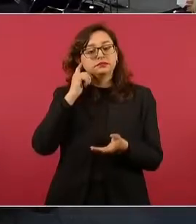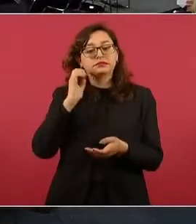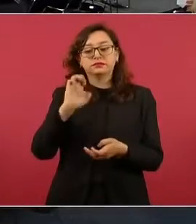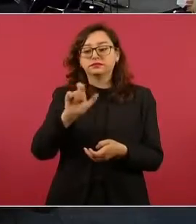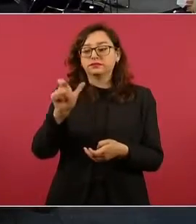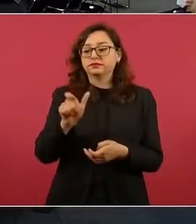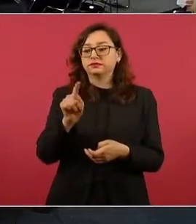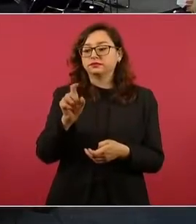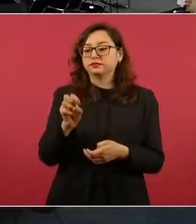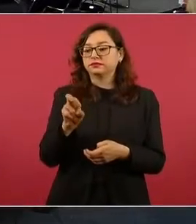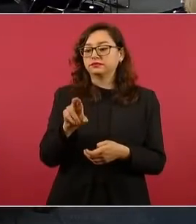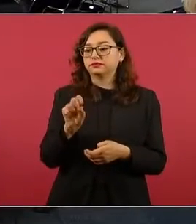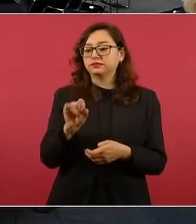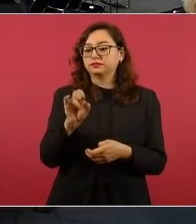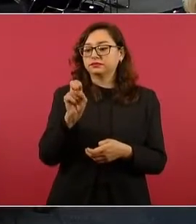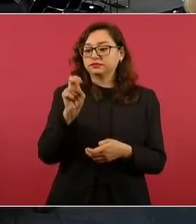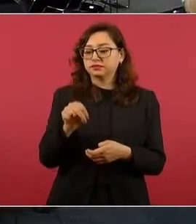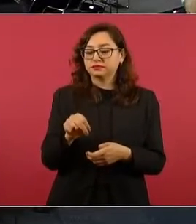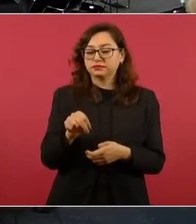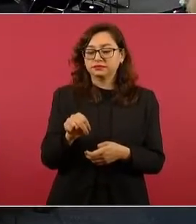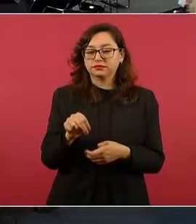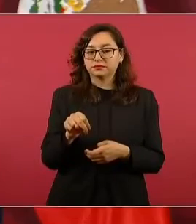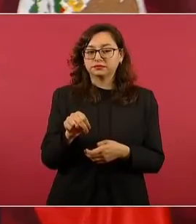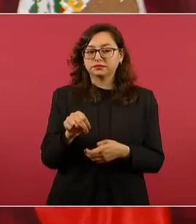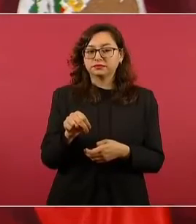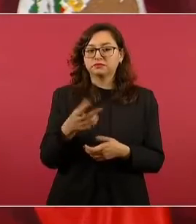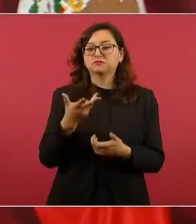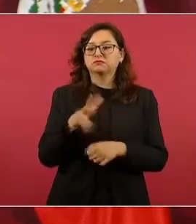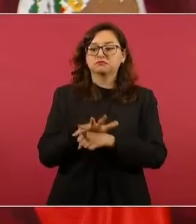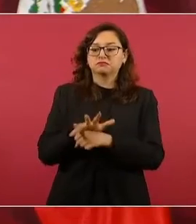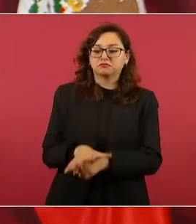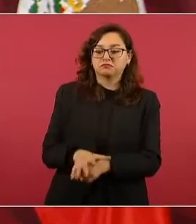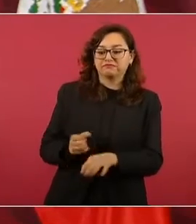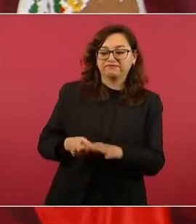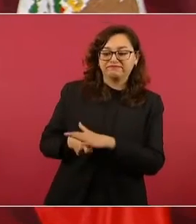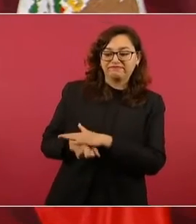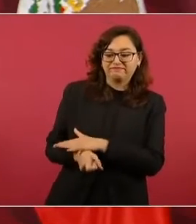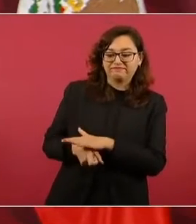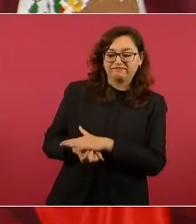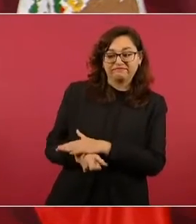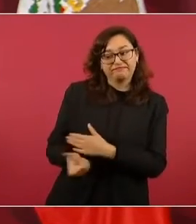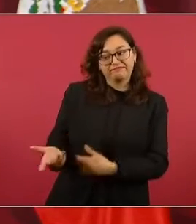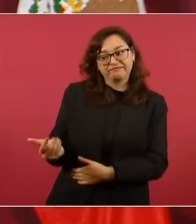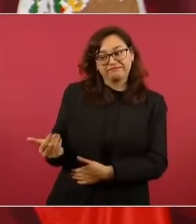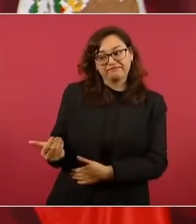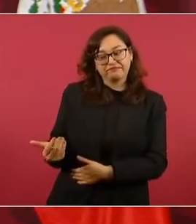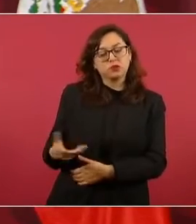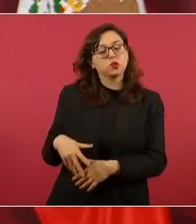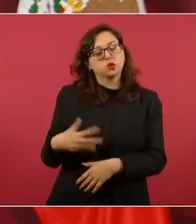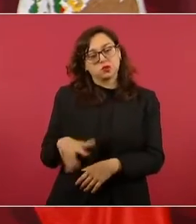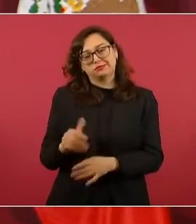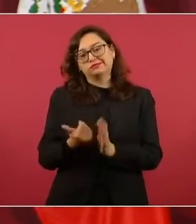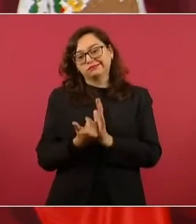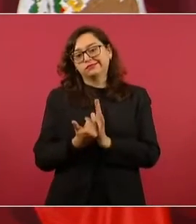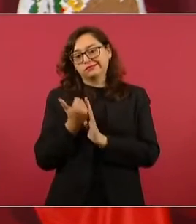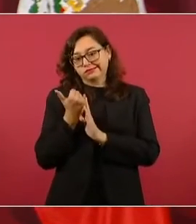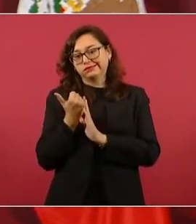tiene un incremento